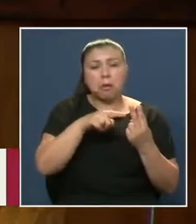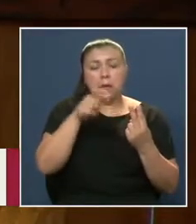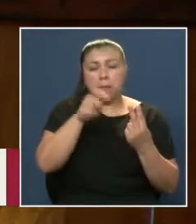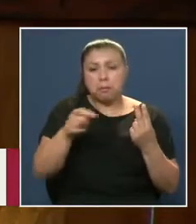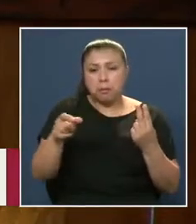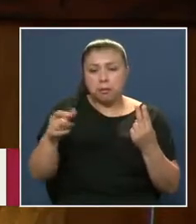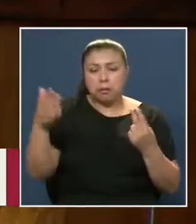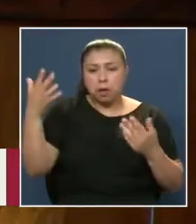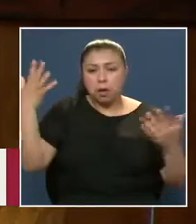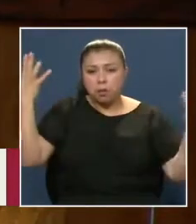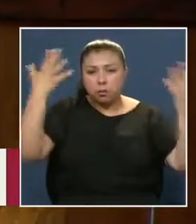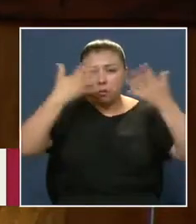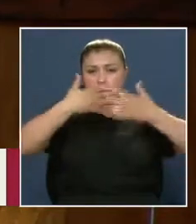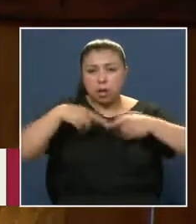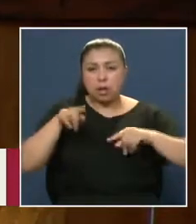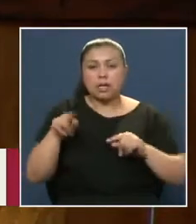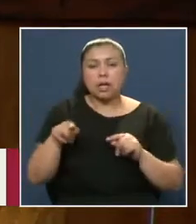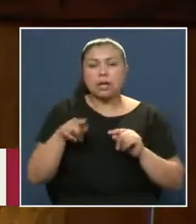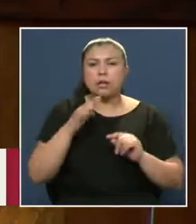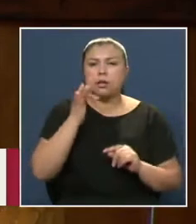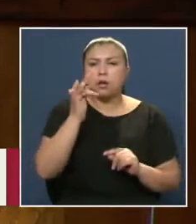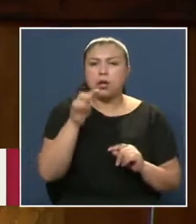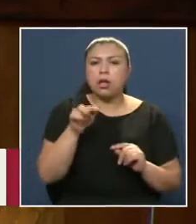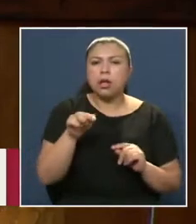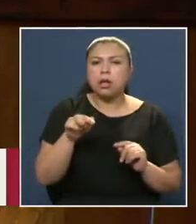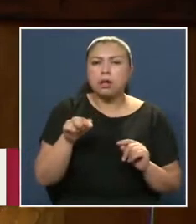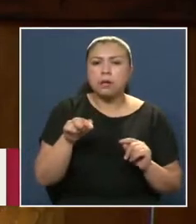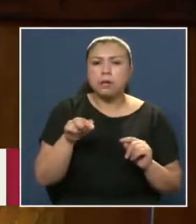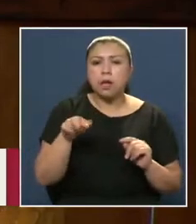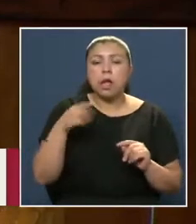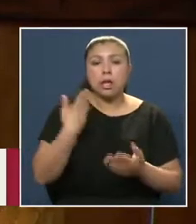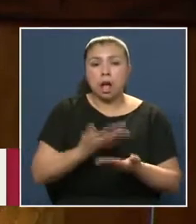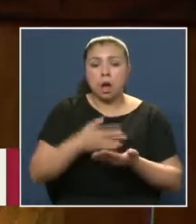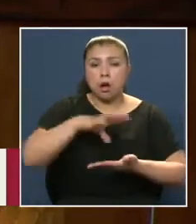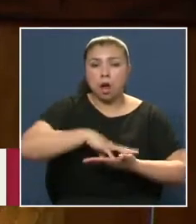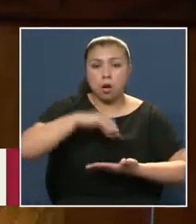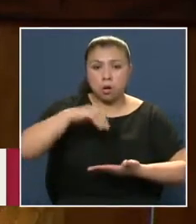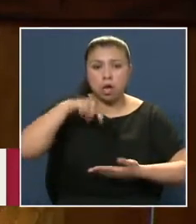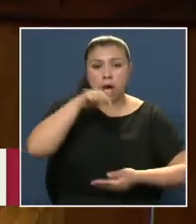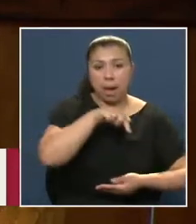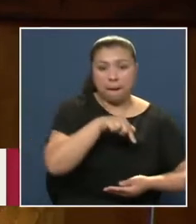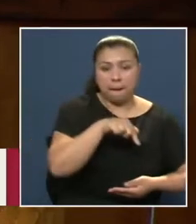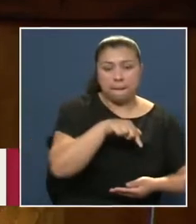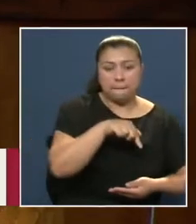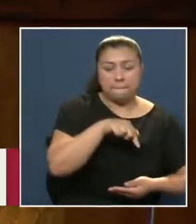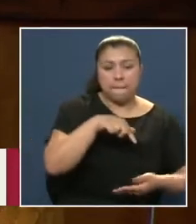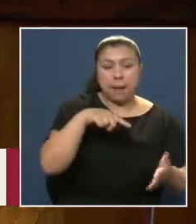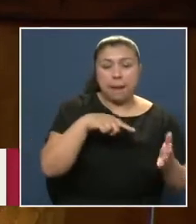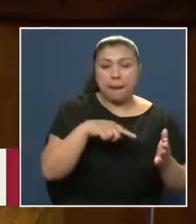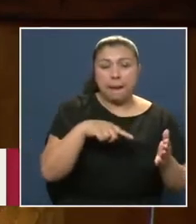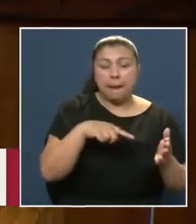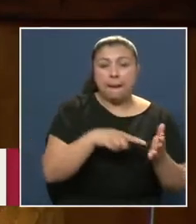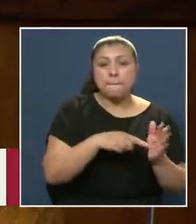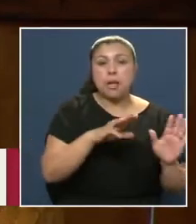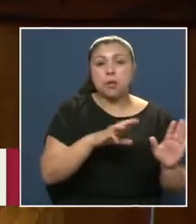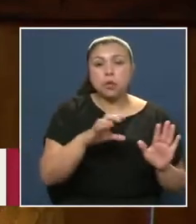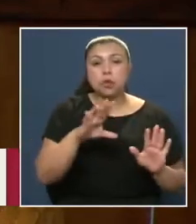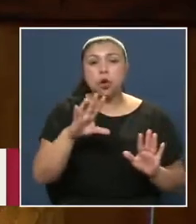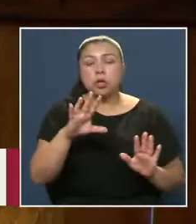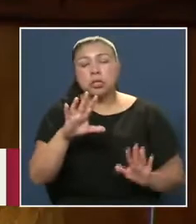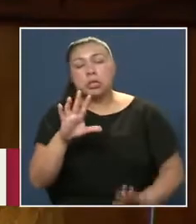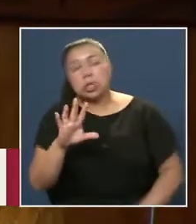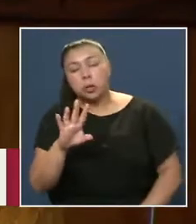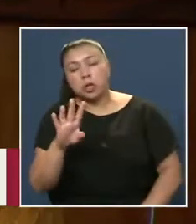En Arica Que es lo que le dio La vida hacia el futuro En que Arica Hace el despegue El año No es cierto 54 55